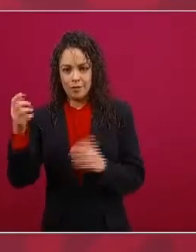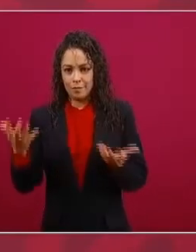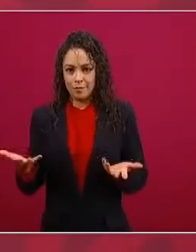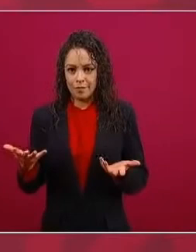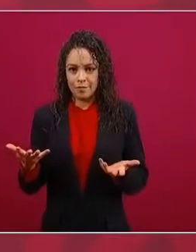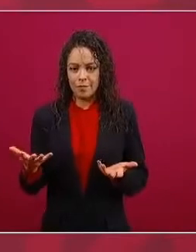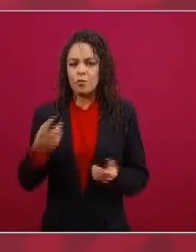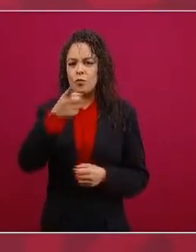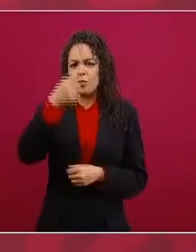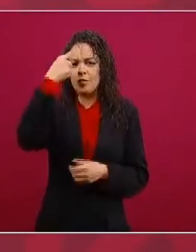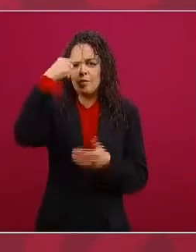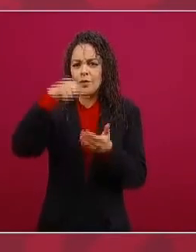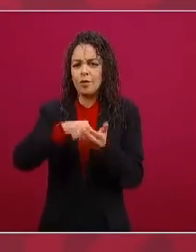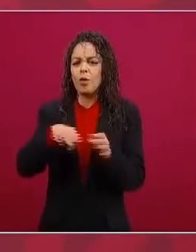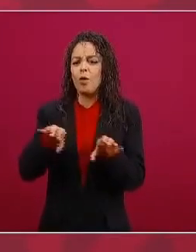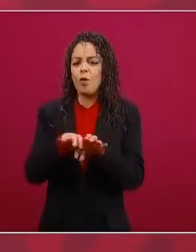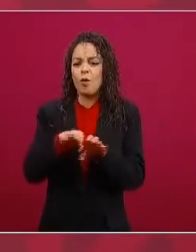que